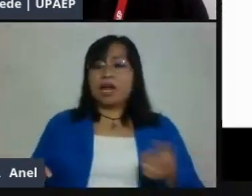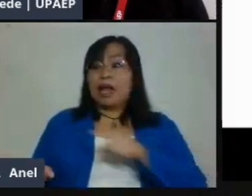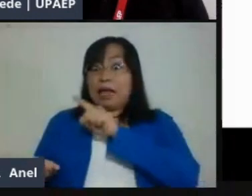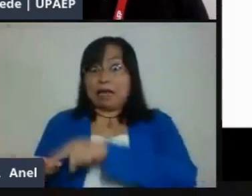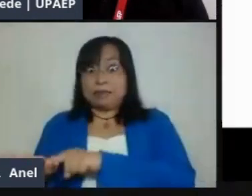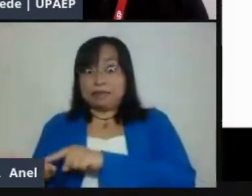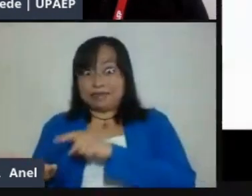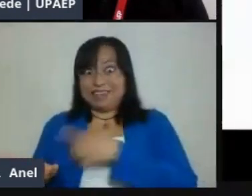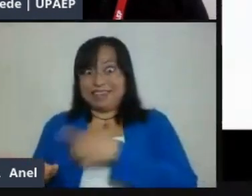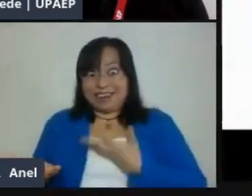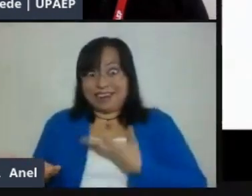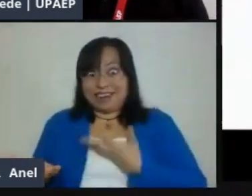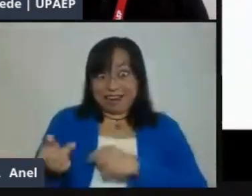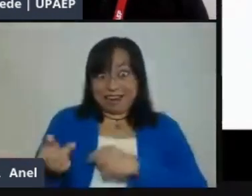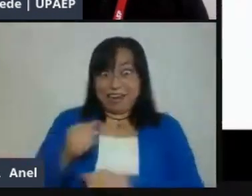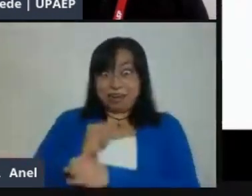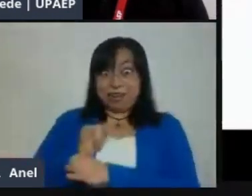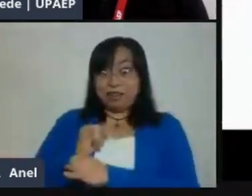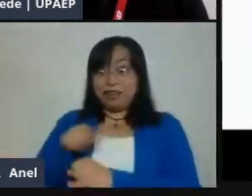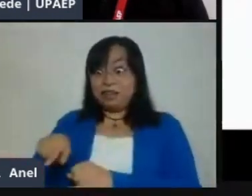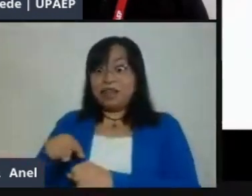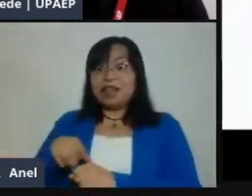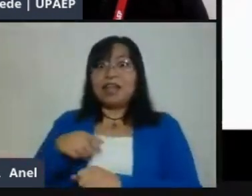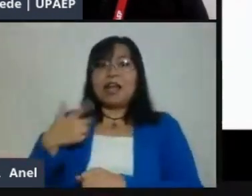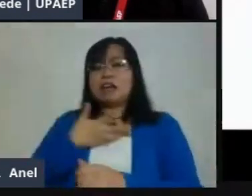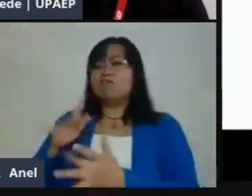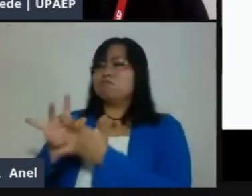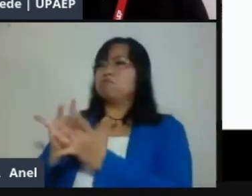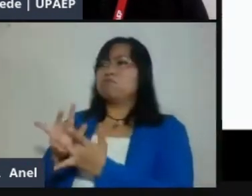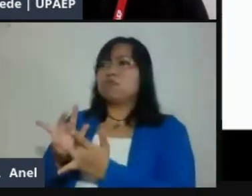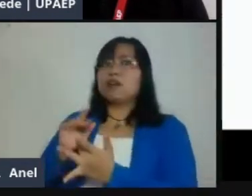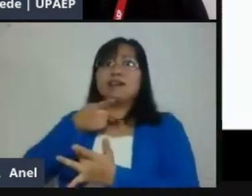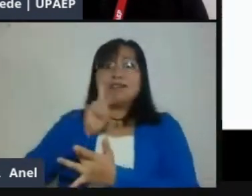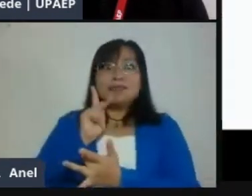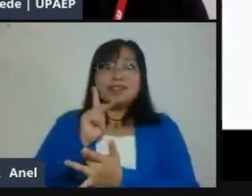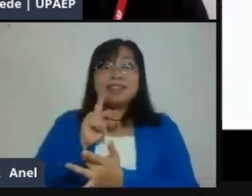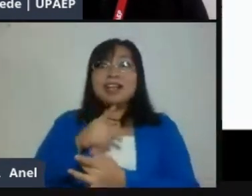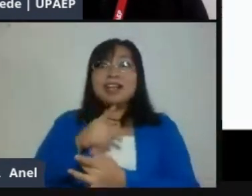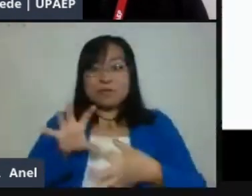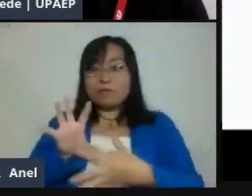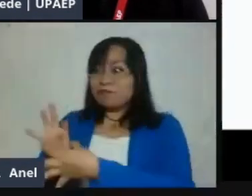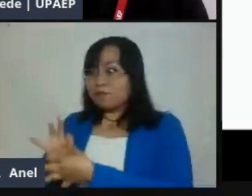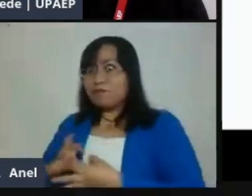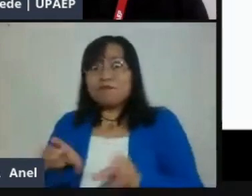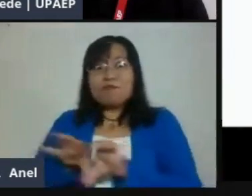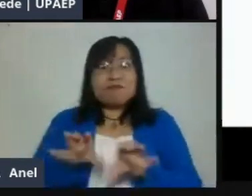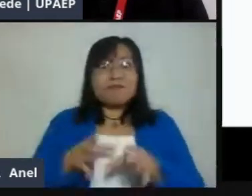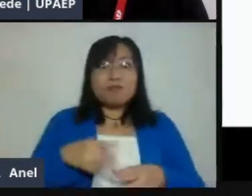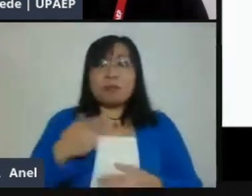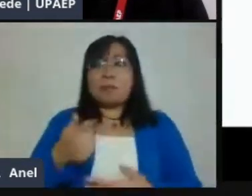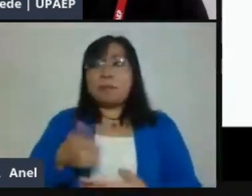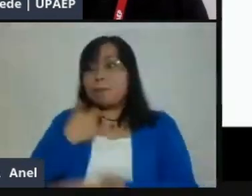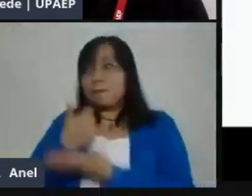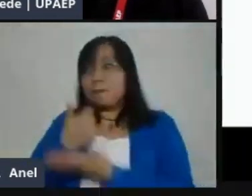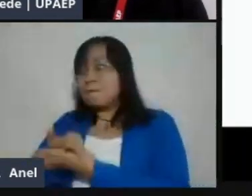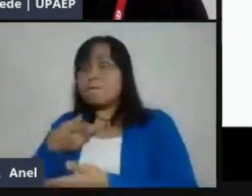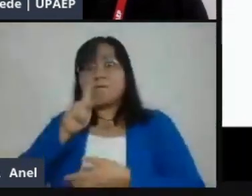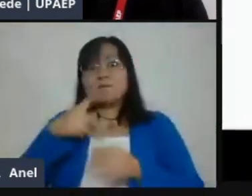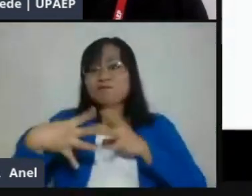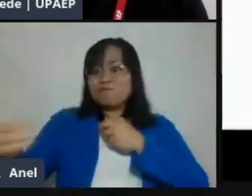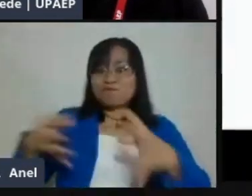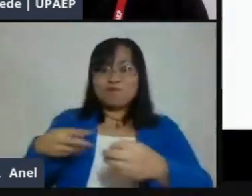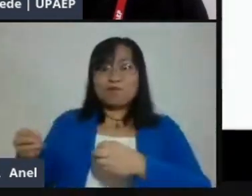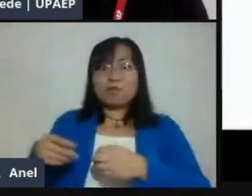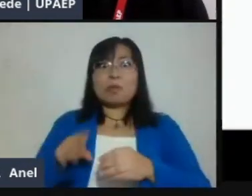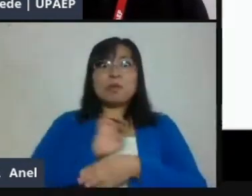dando abasto y no me dejarán mentir, seguramente muchos de ustedes,